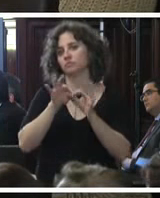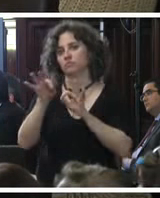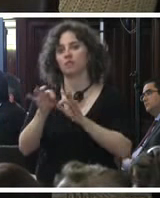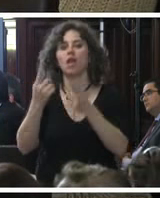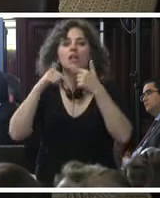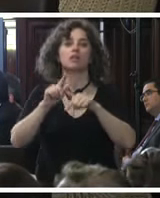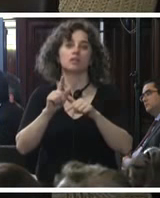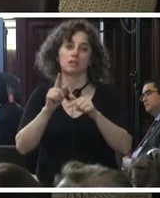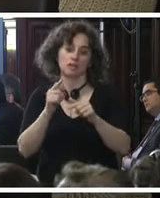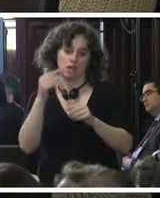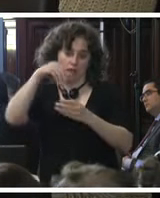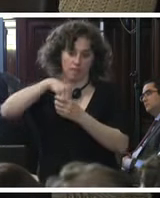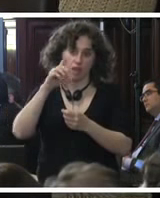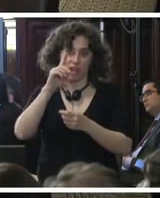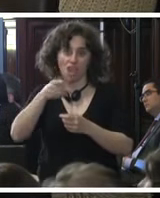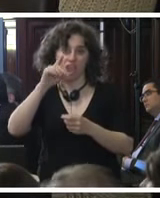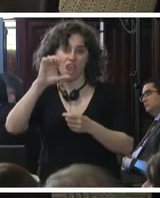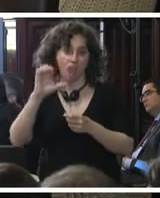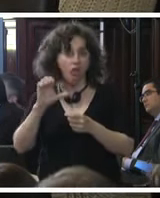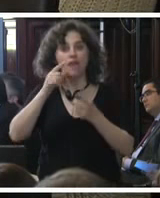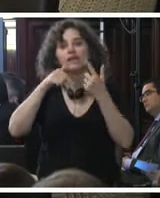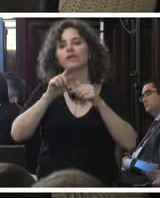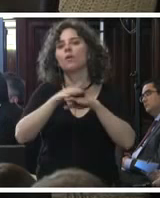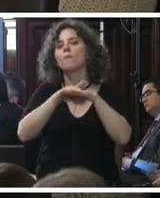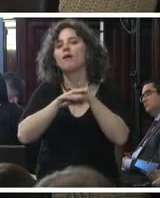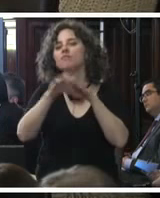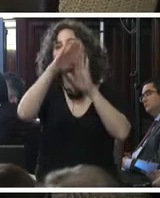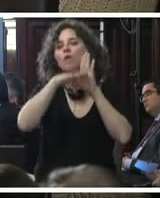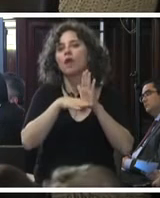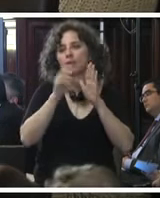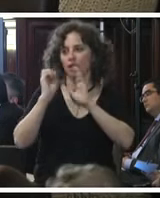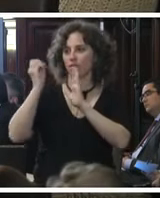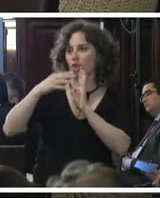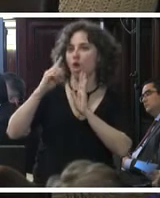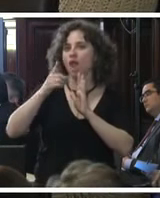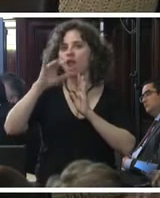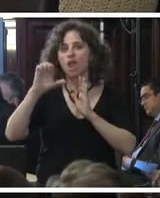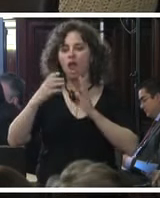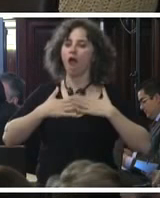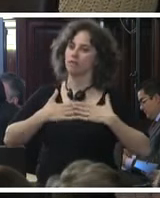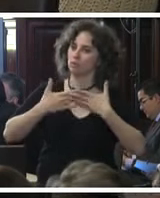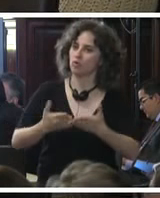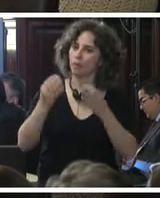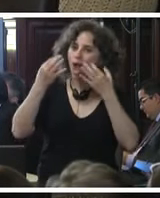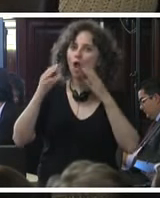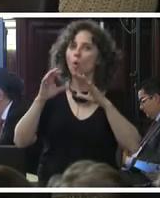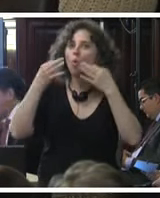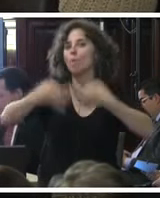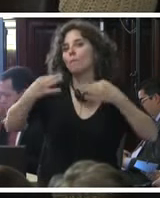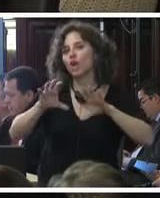conclusiones del GIEI y con base en el programa que dejó el GIEI hay plena disposición para cumplir con los compromisos